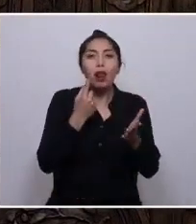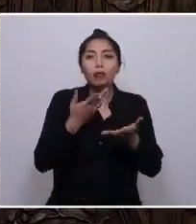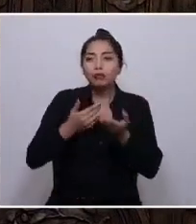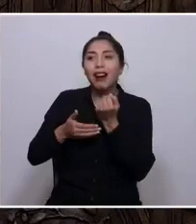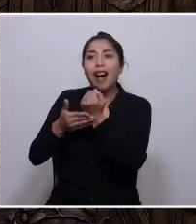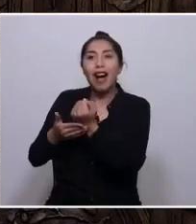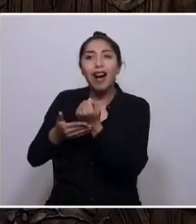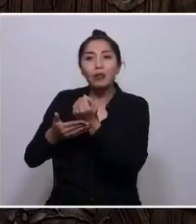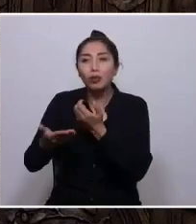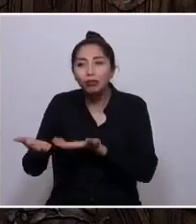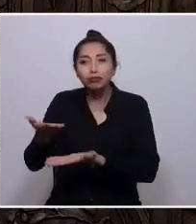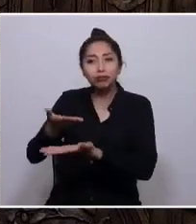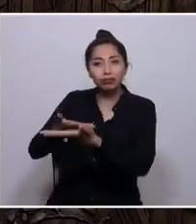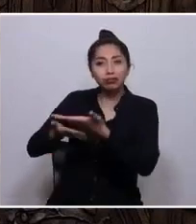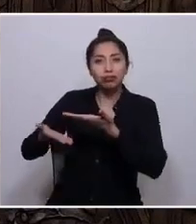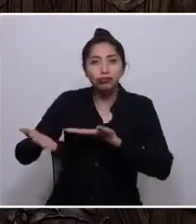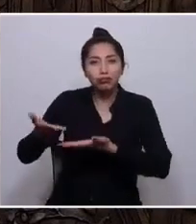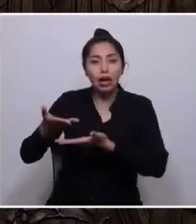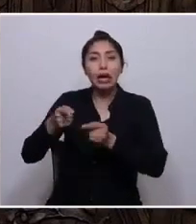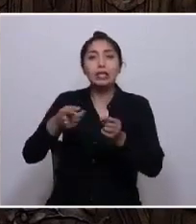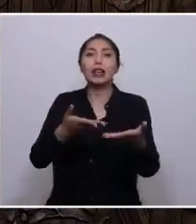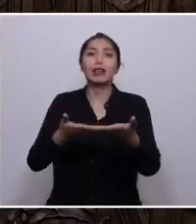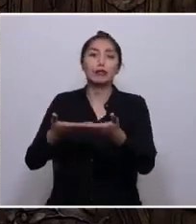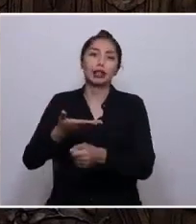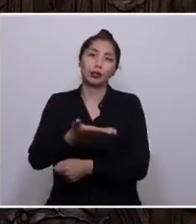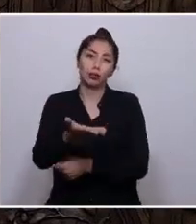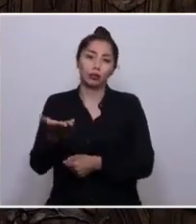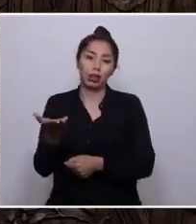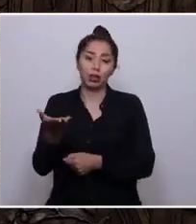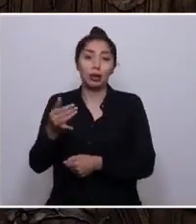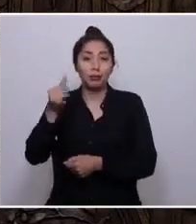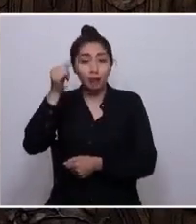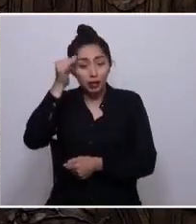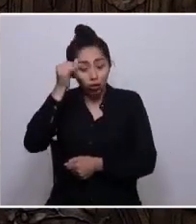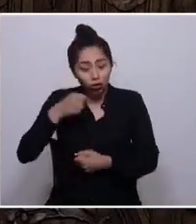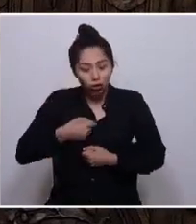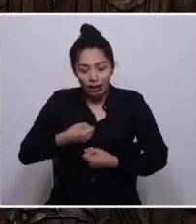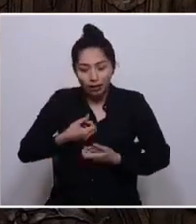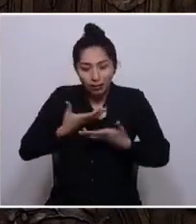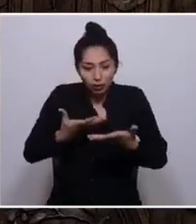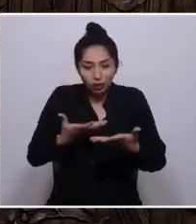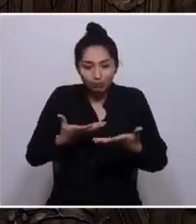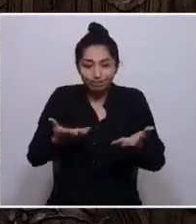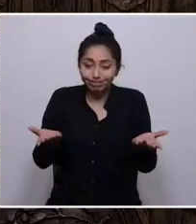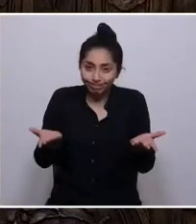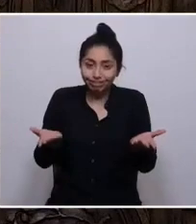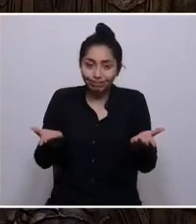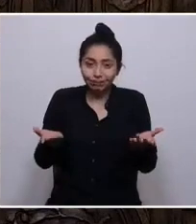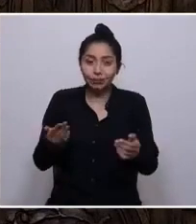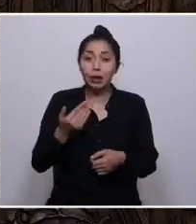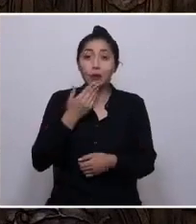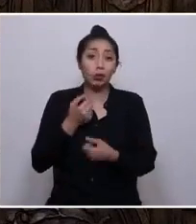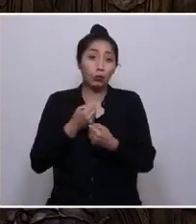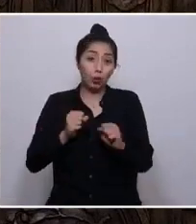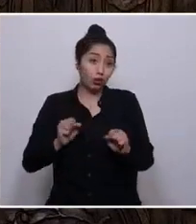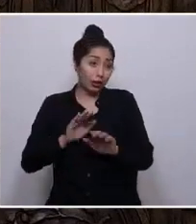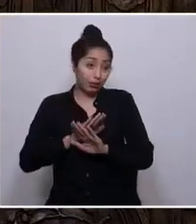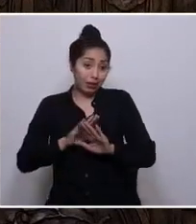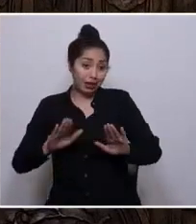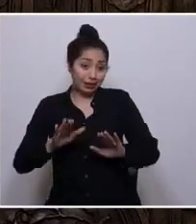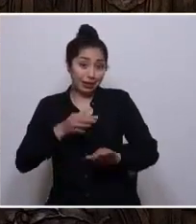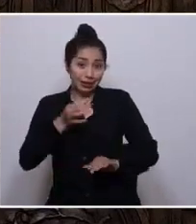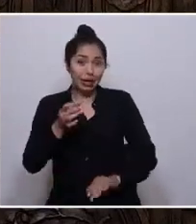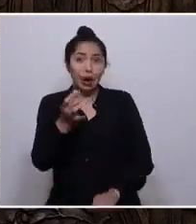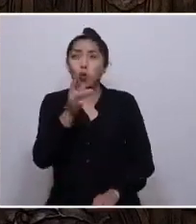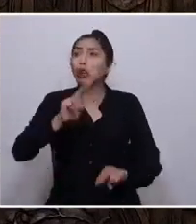Esa es mi invitación a todos ustedes. Discúlpenme por la extensión. Y, por cierto, no puedo terminar sin decir, la única